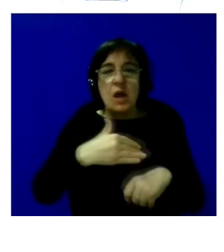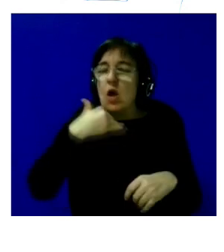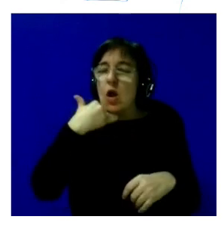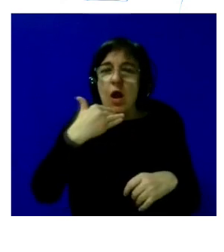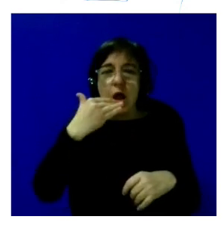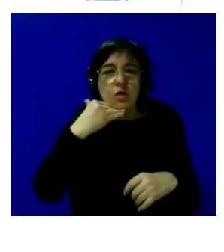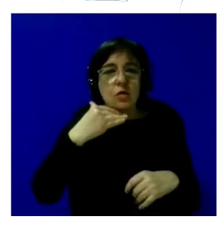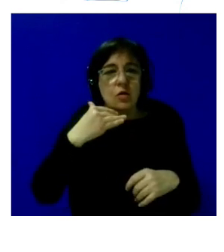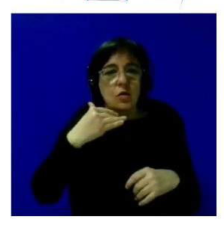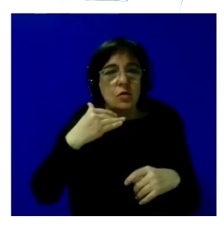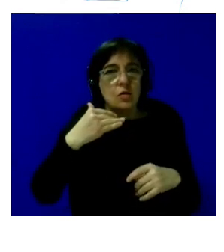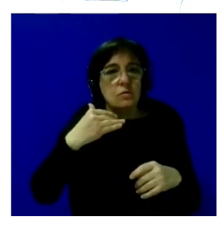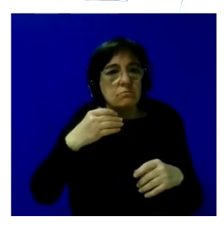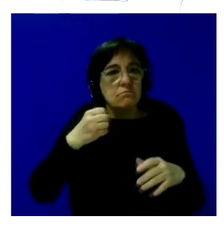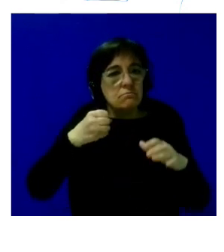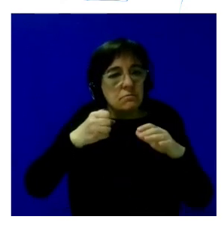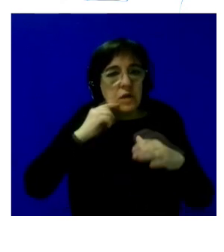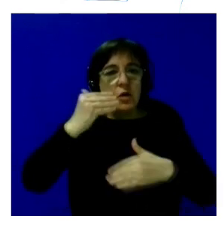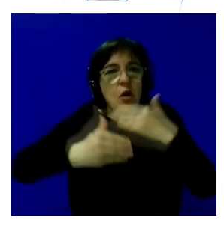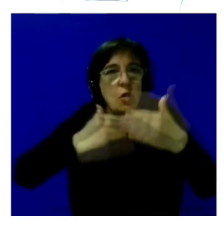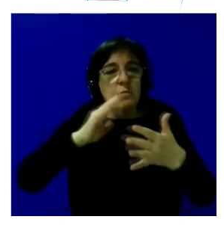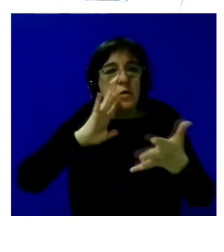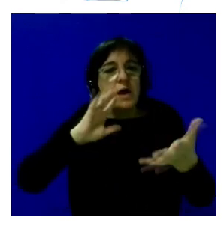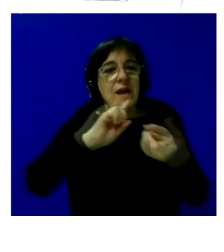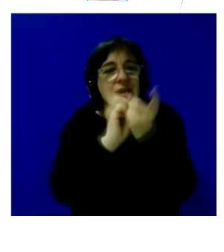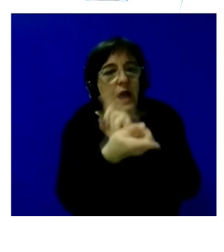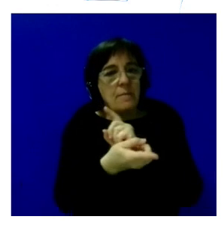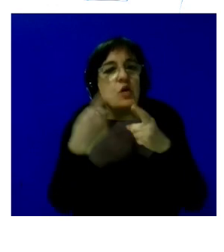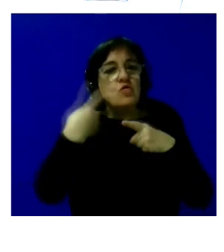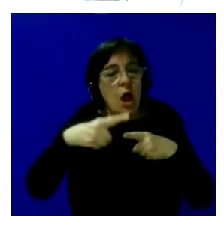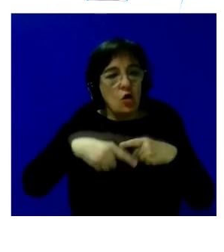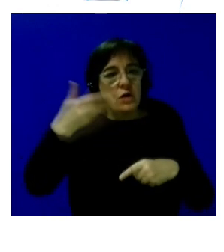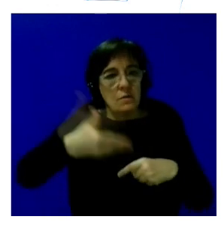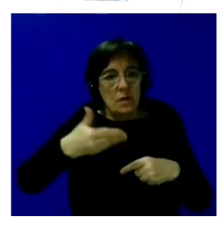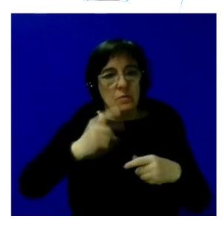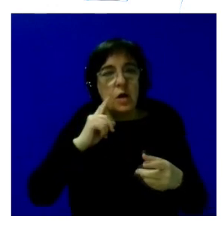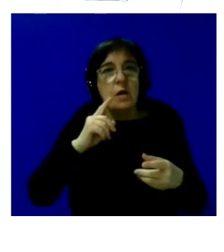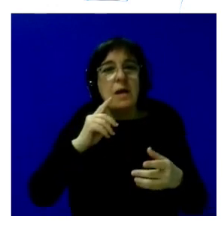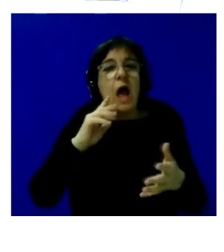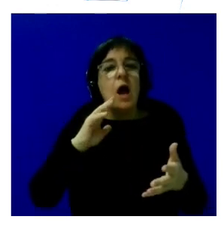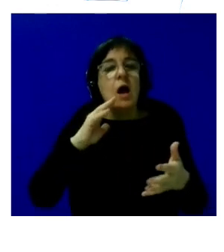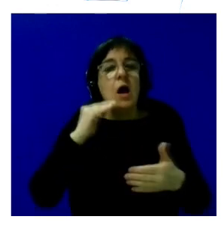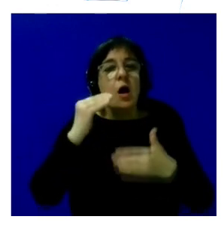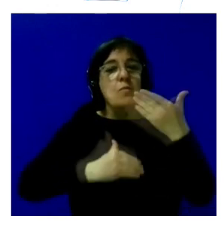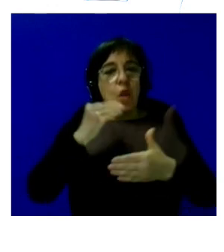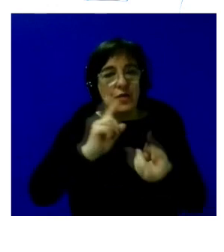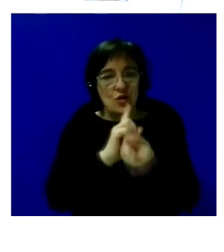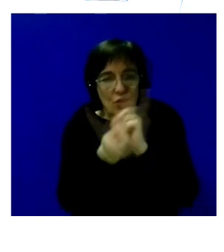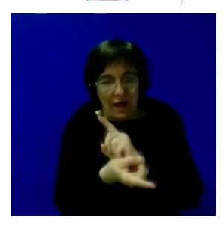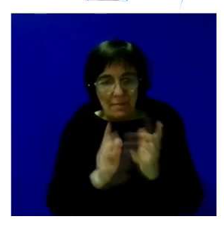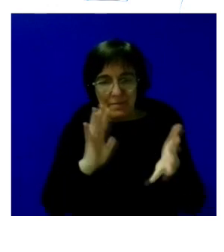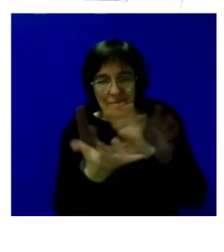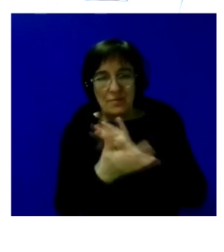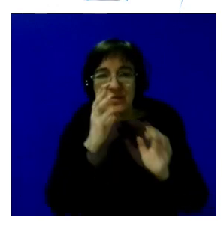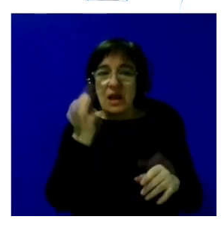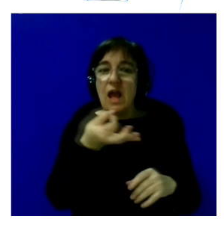faculta procesos de cambio y es una palanca importante para esos procesos de cambio creemos también sobre